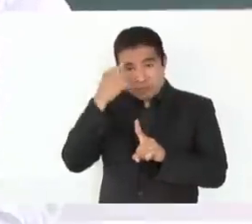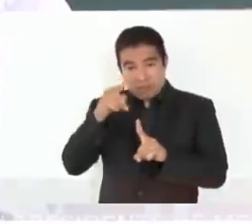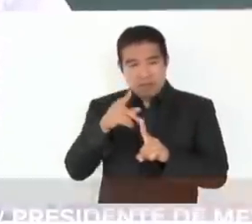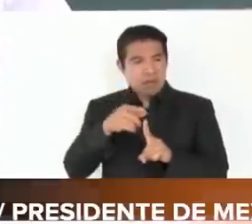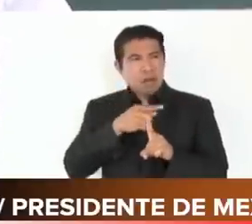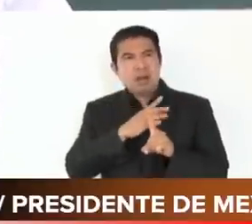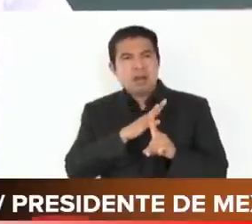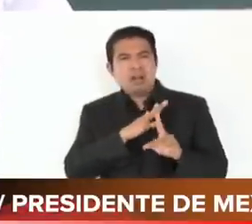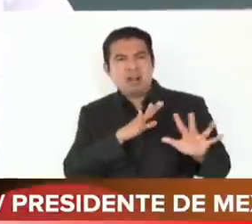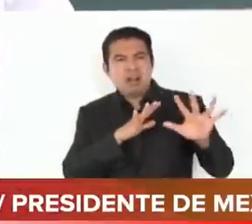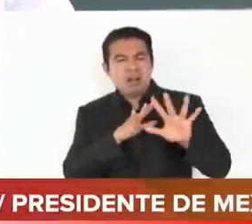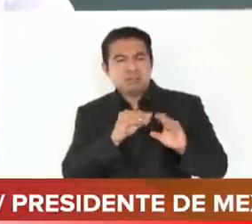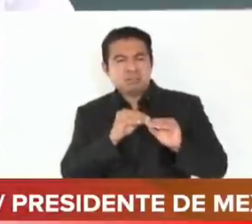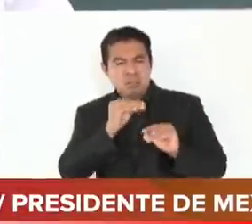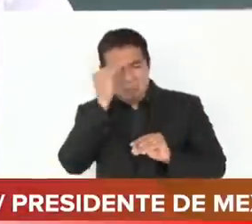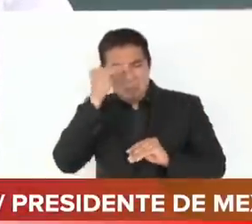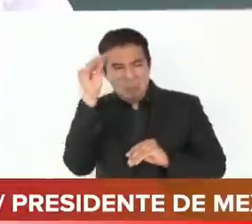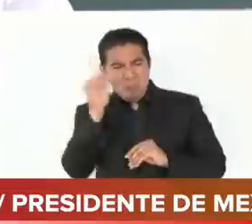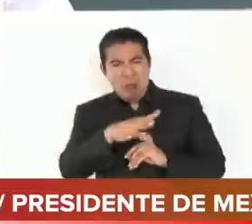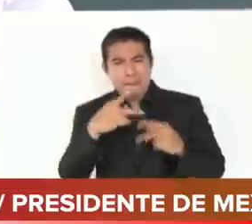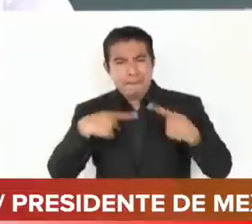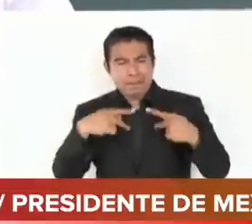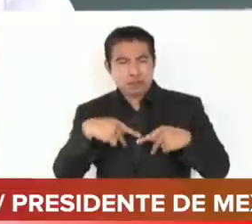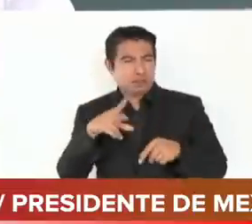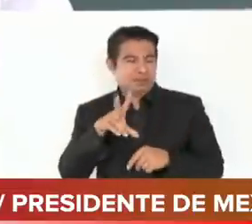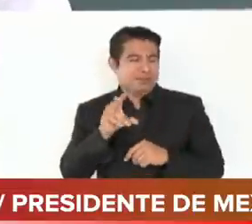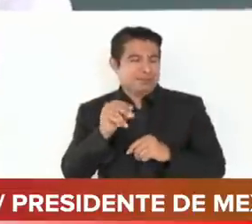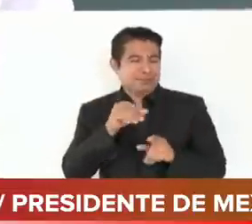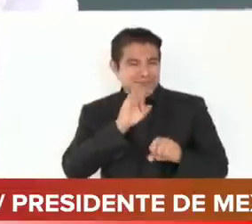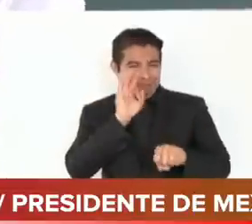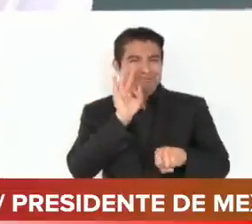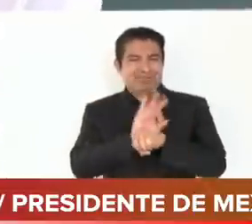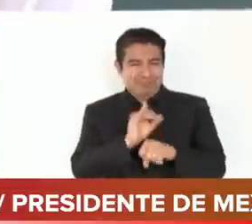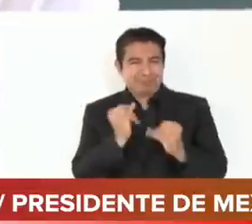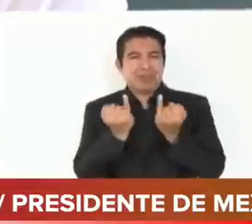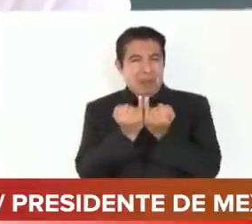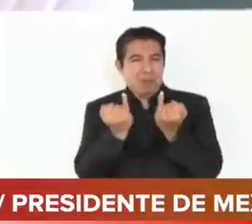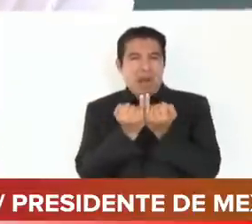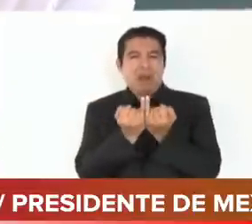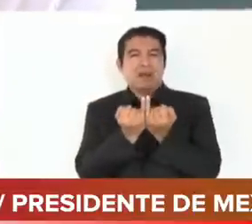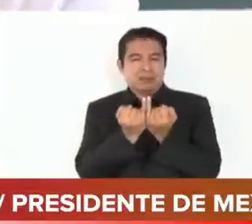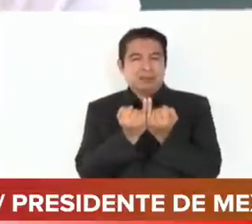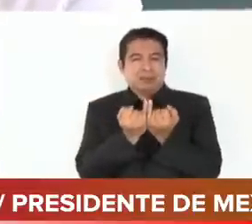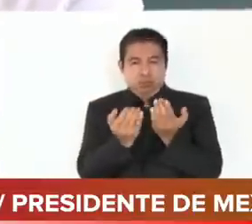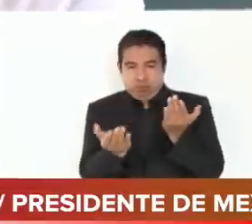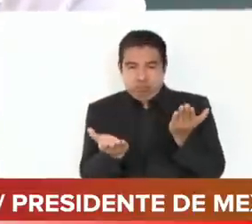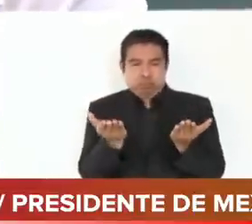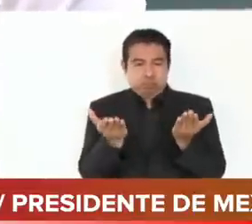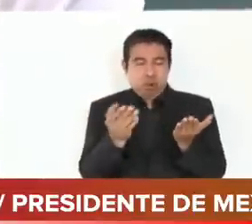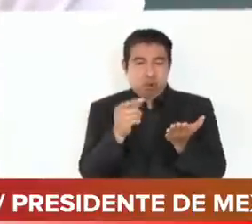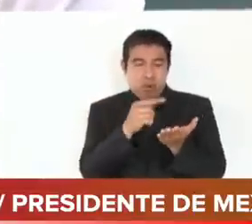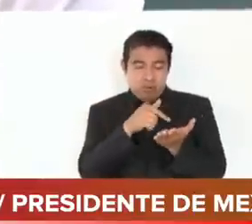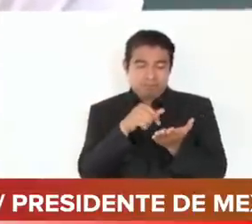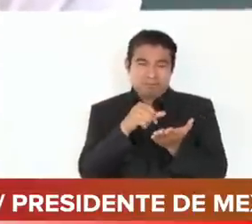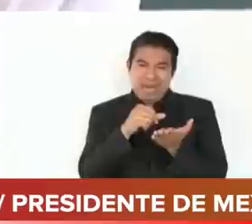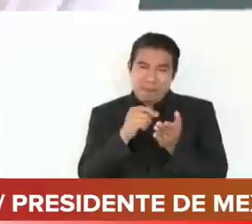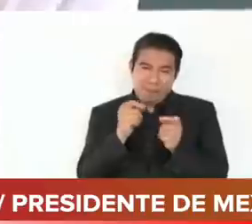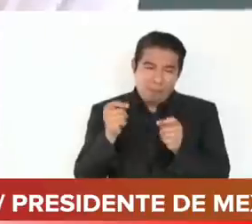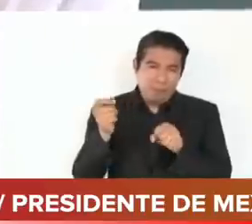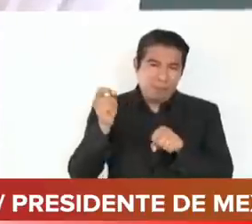abandonando a la gente. Tenemos que poner en el centro de todo lo que hacemos